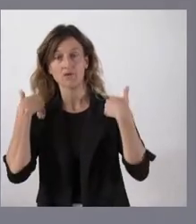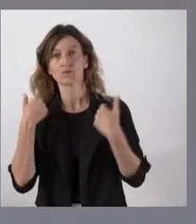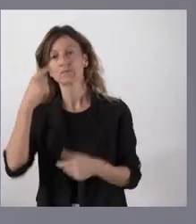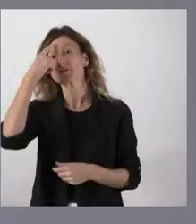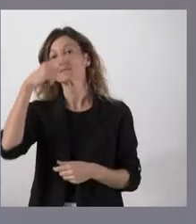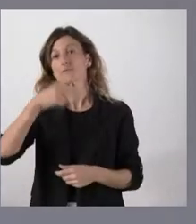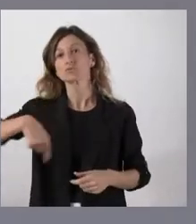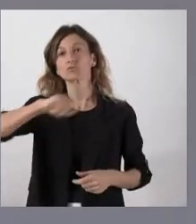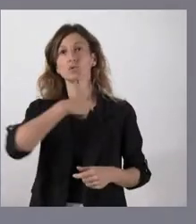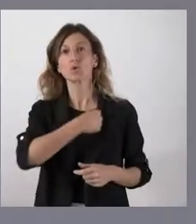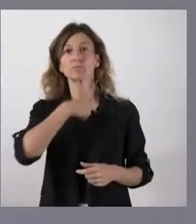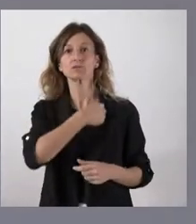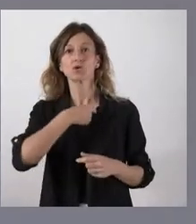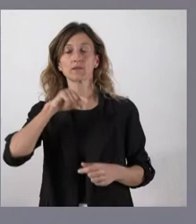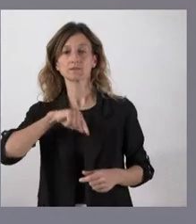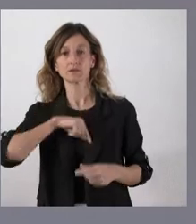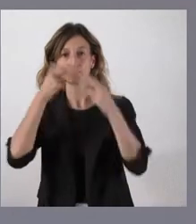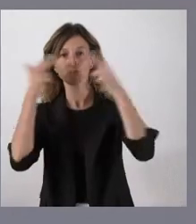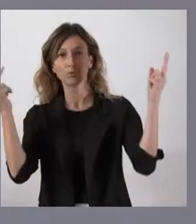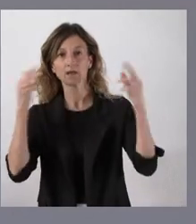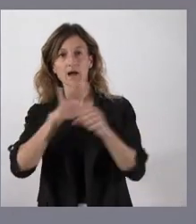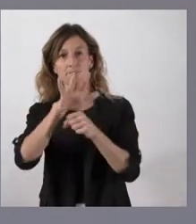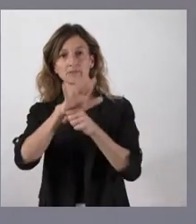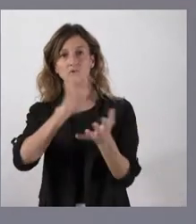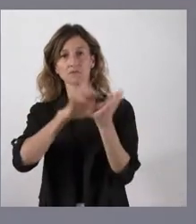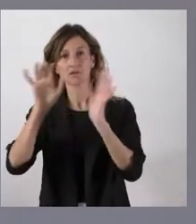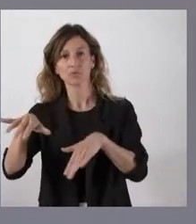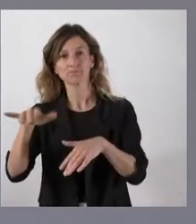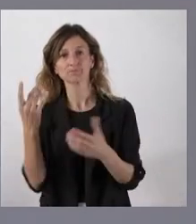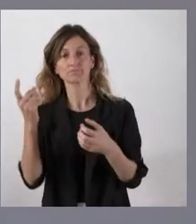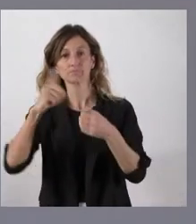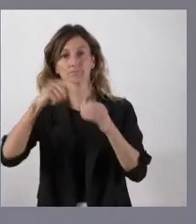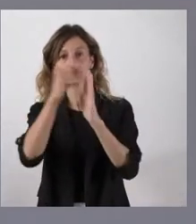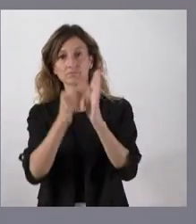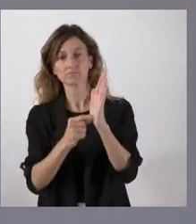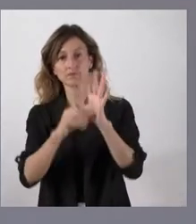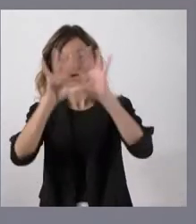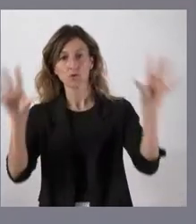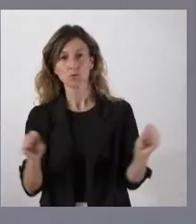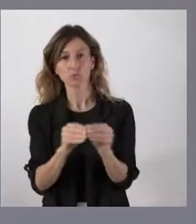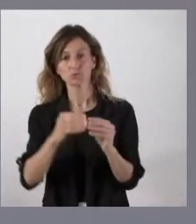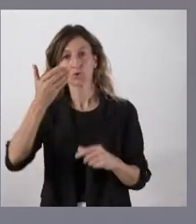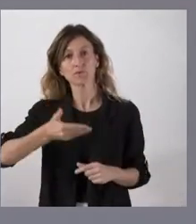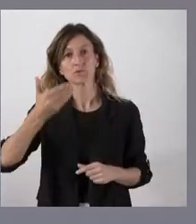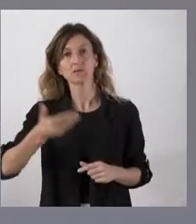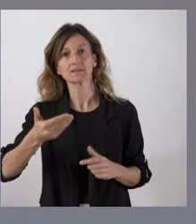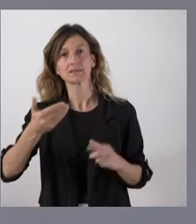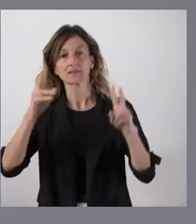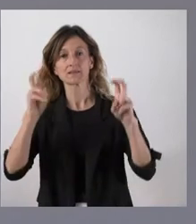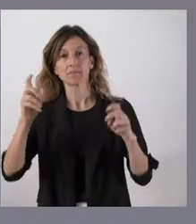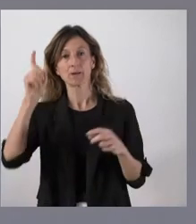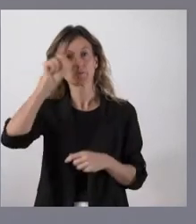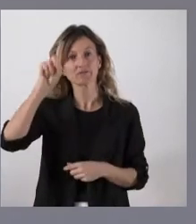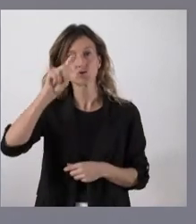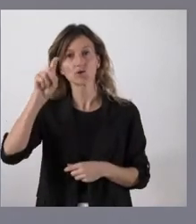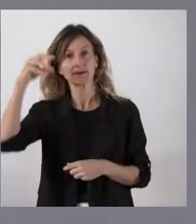constituidas una comisión de ética pública en el ámbito de Castilla y León, que está integrada por un conjunto relevante de profesores